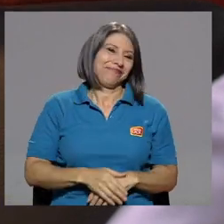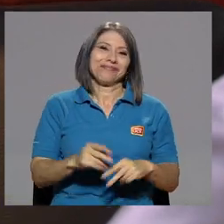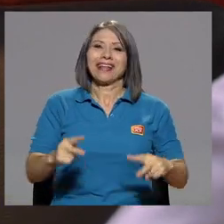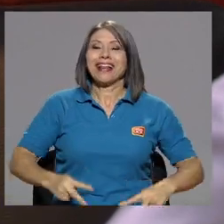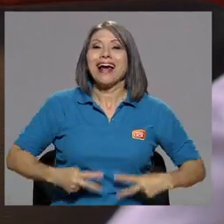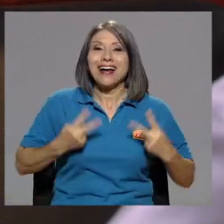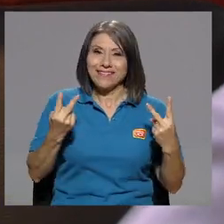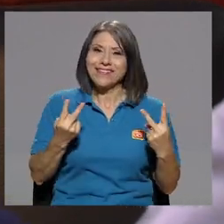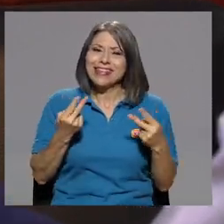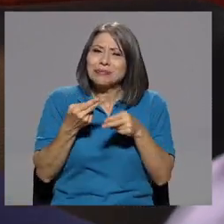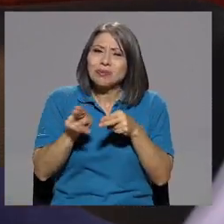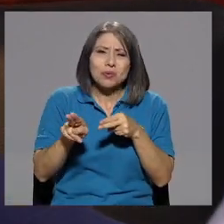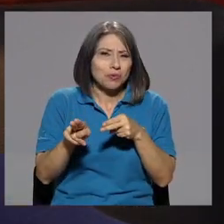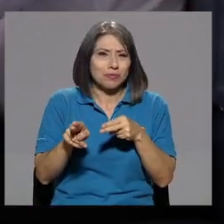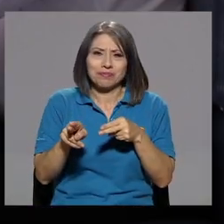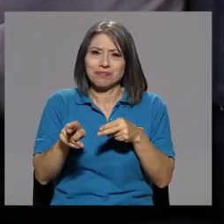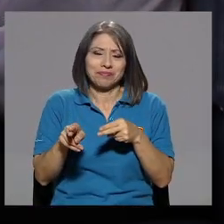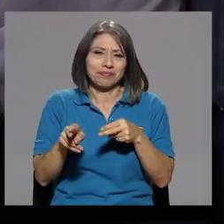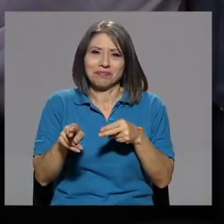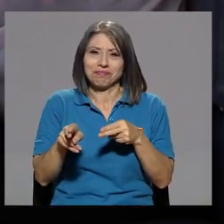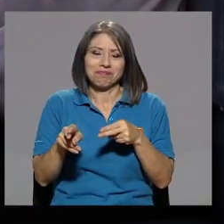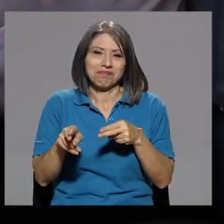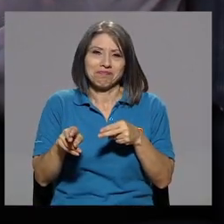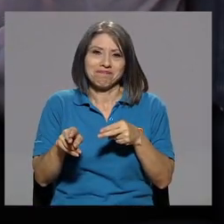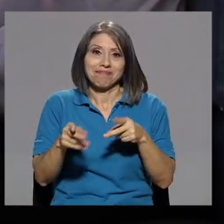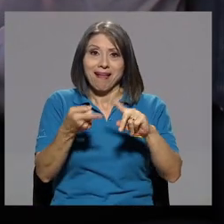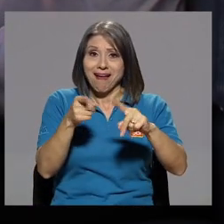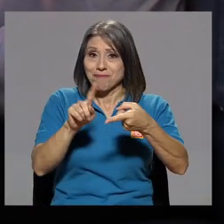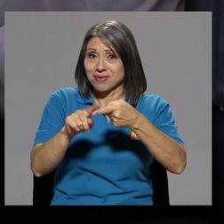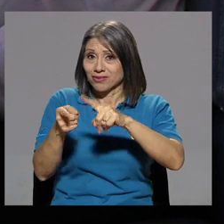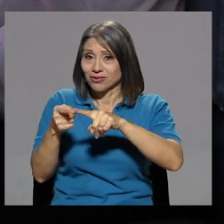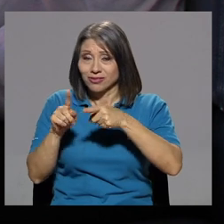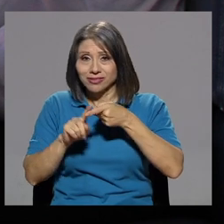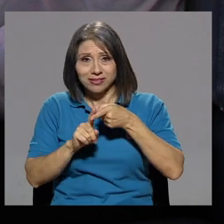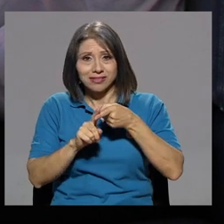La vida es muy corta, amigos.